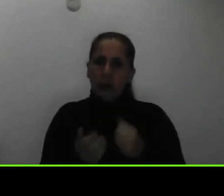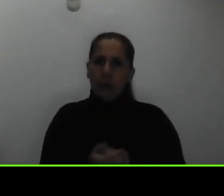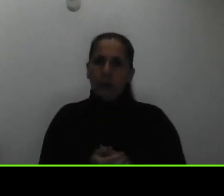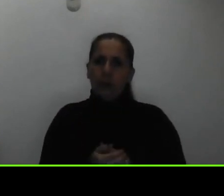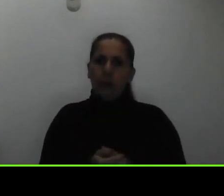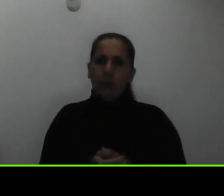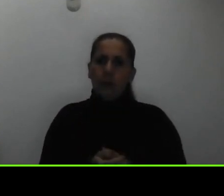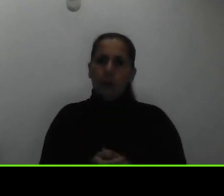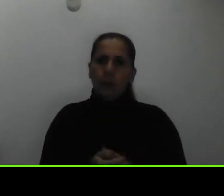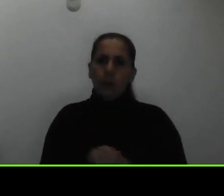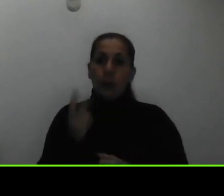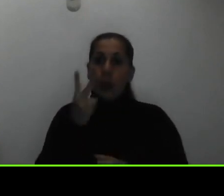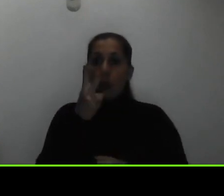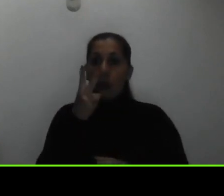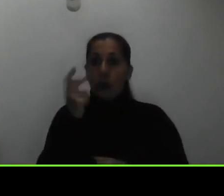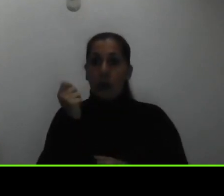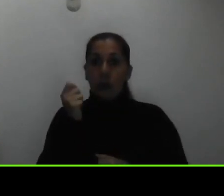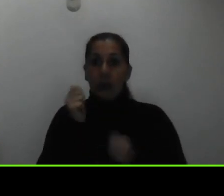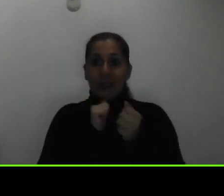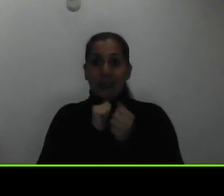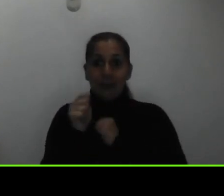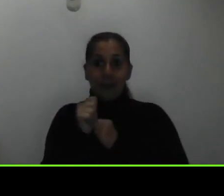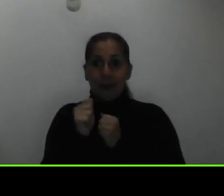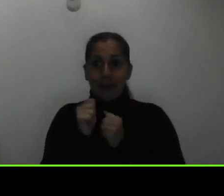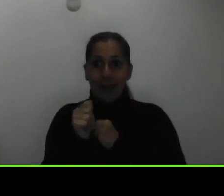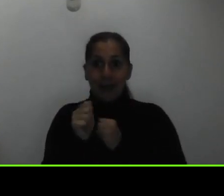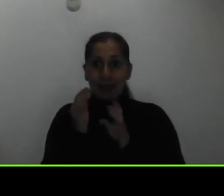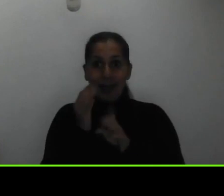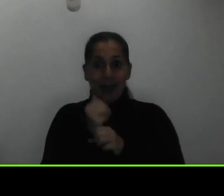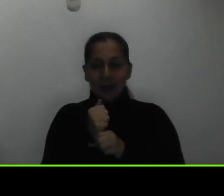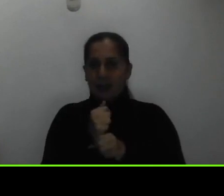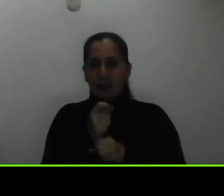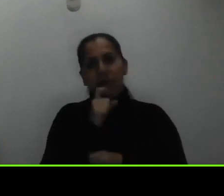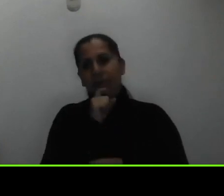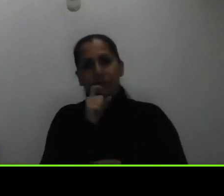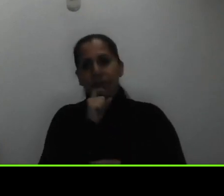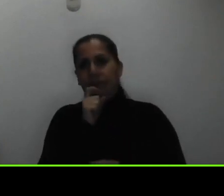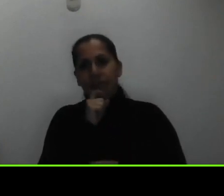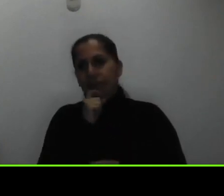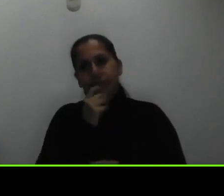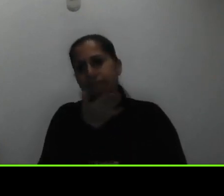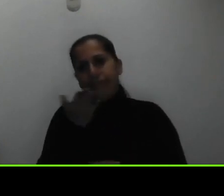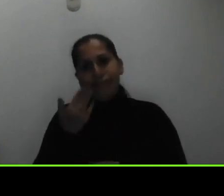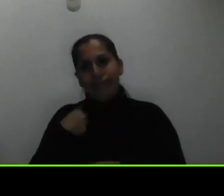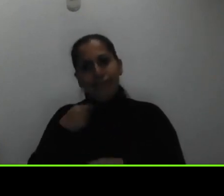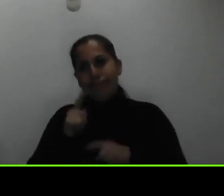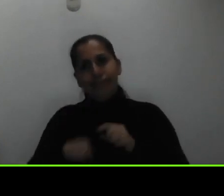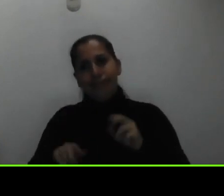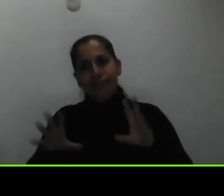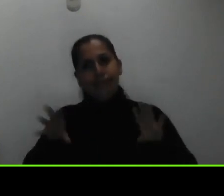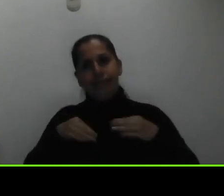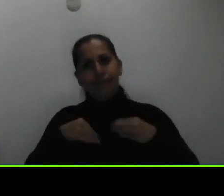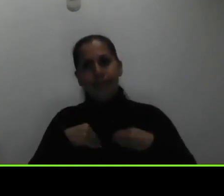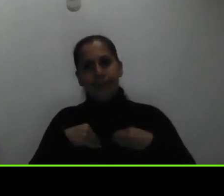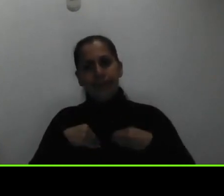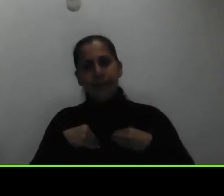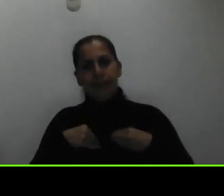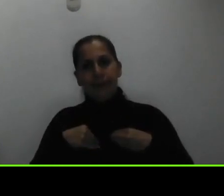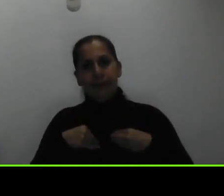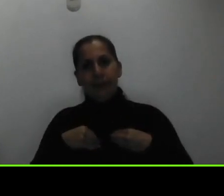dos meses de emitido es difícil para nosotros poderlo aceptar pero en dado caso si eso